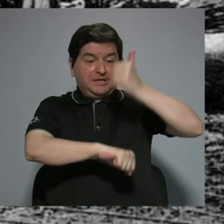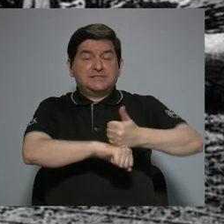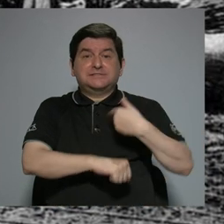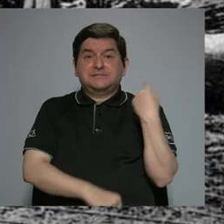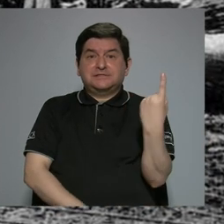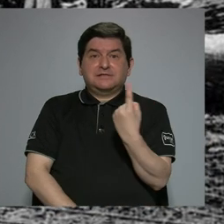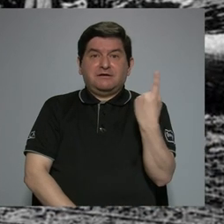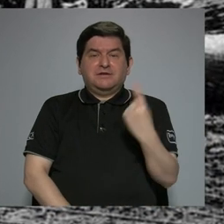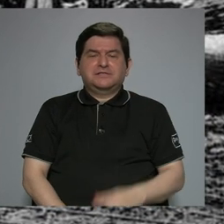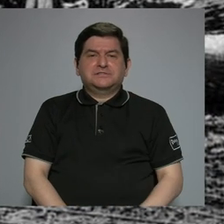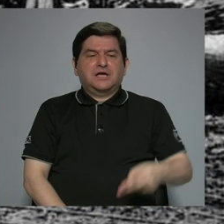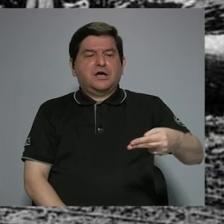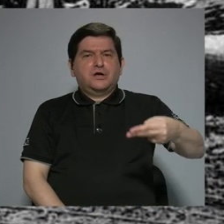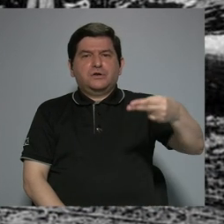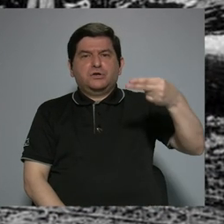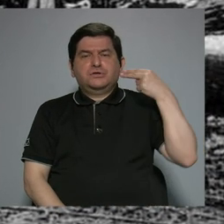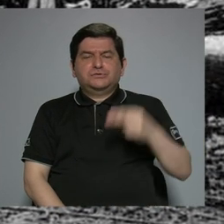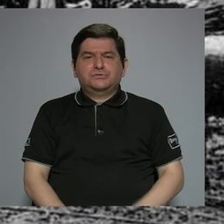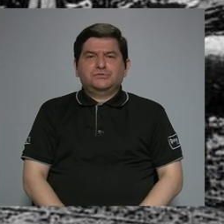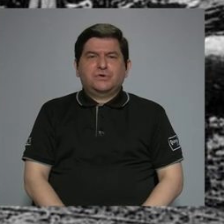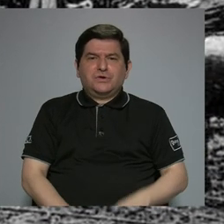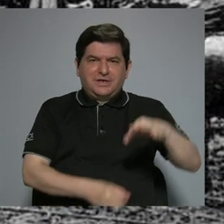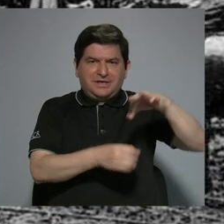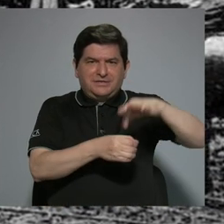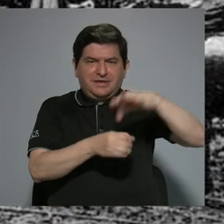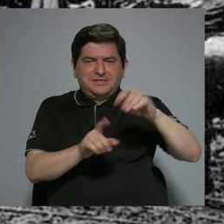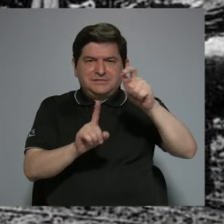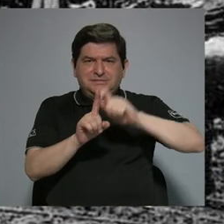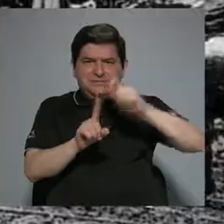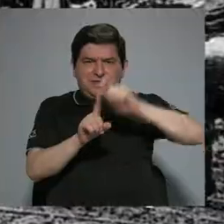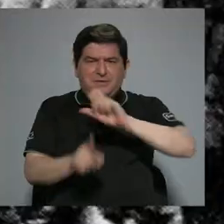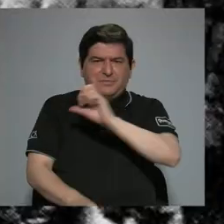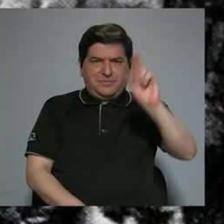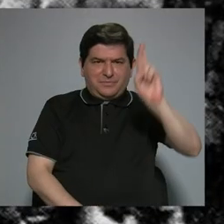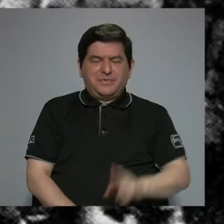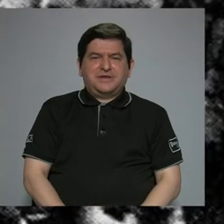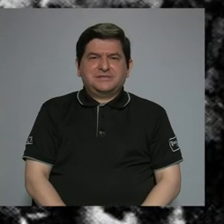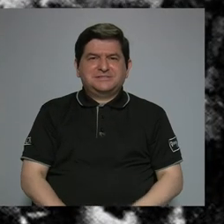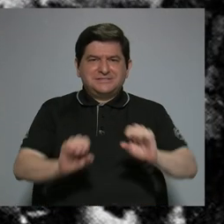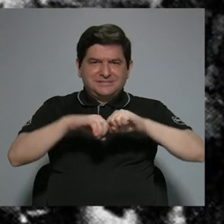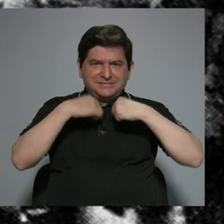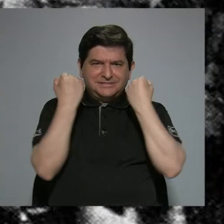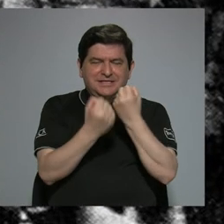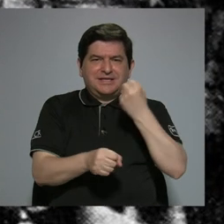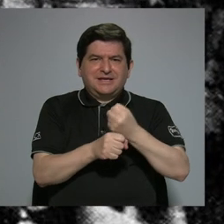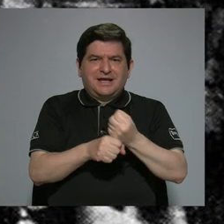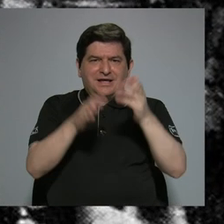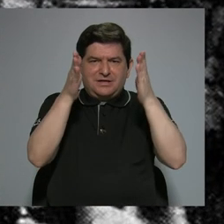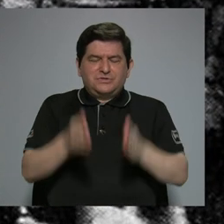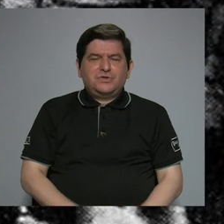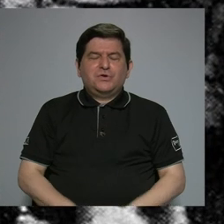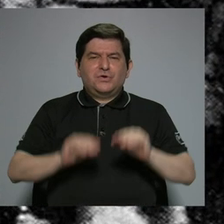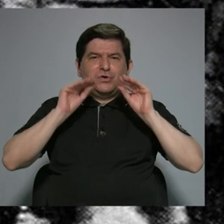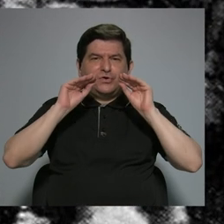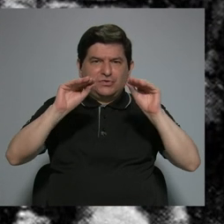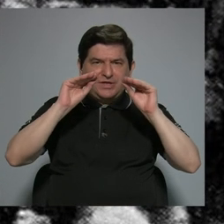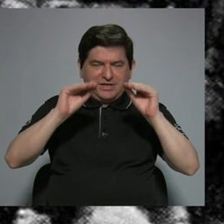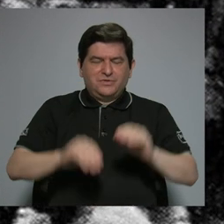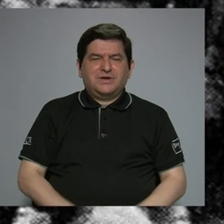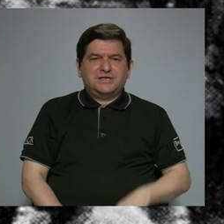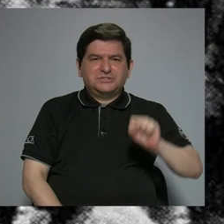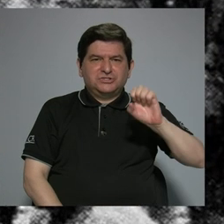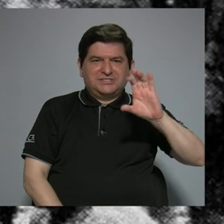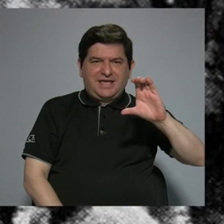siempre la historia de los bananales costarricenses. El Sindicato de Trabajadores de la Educación SEC,